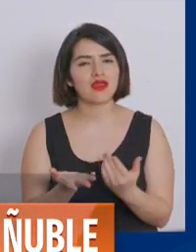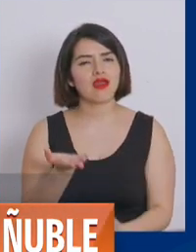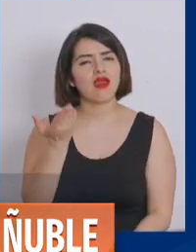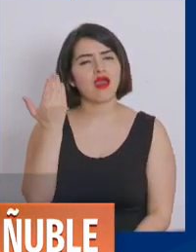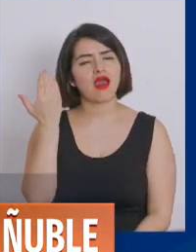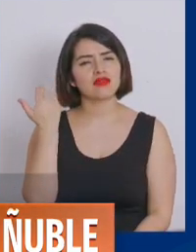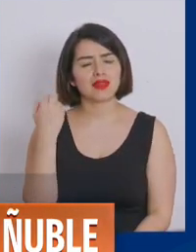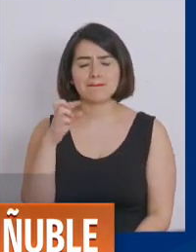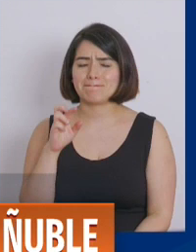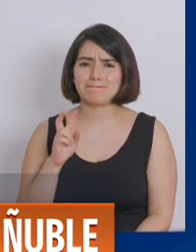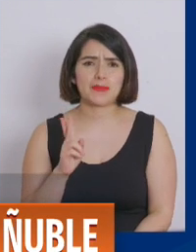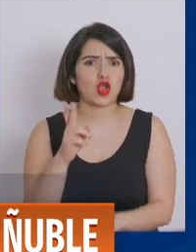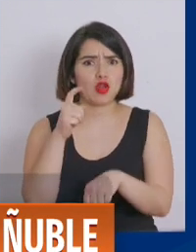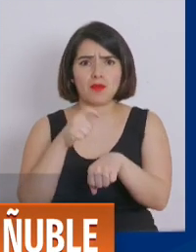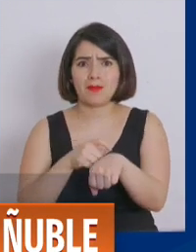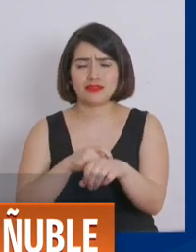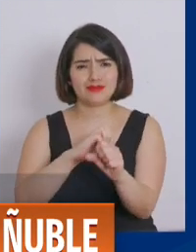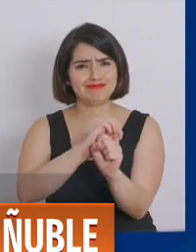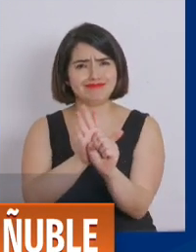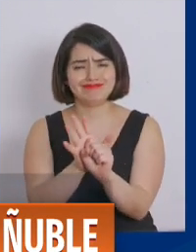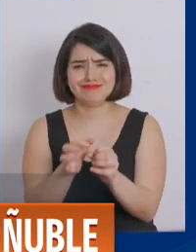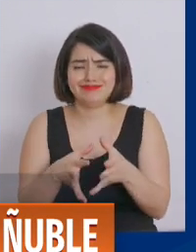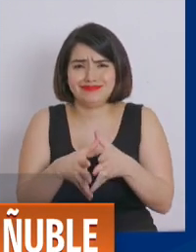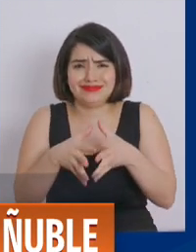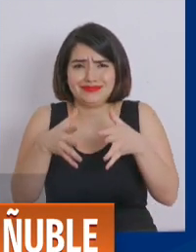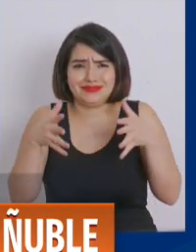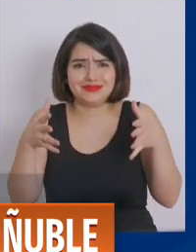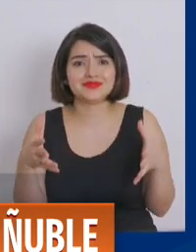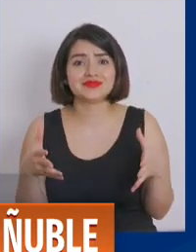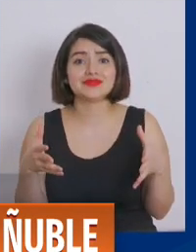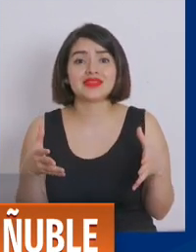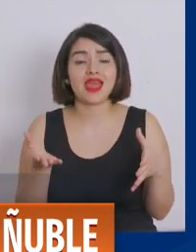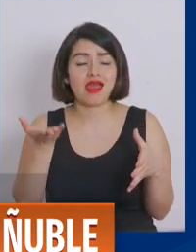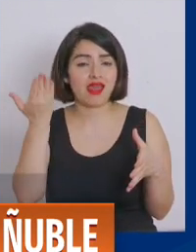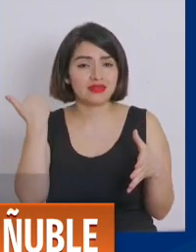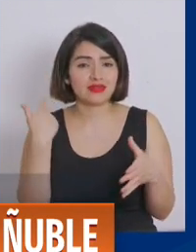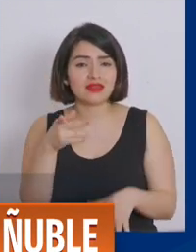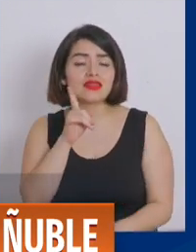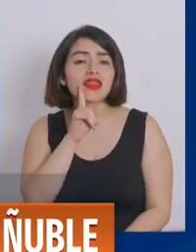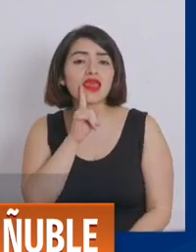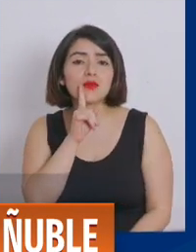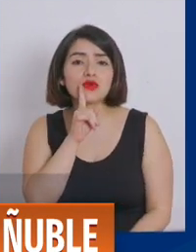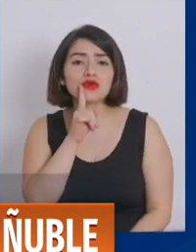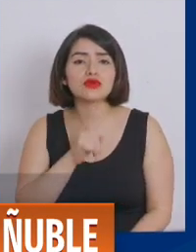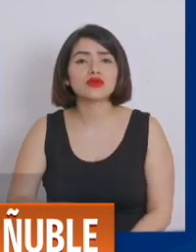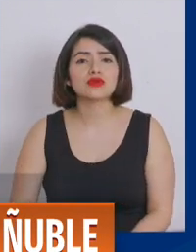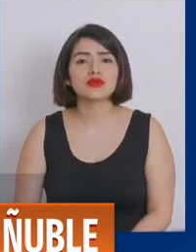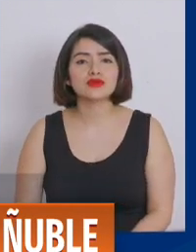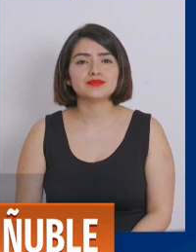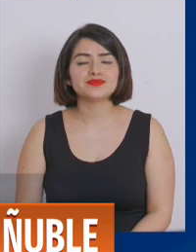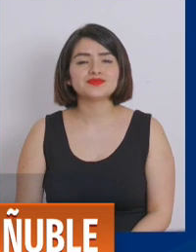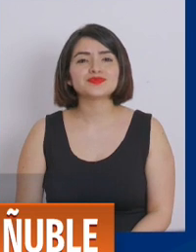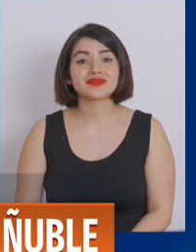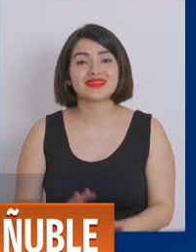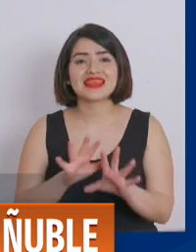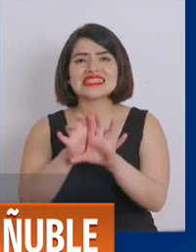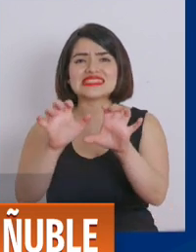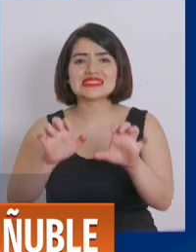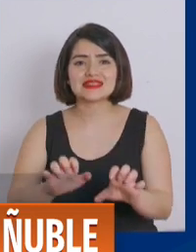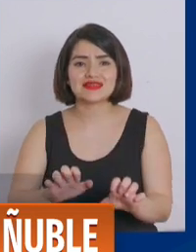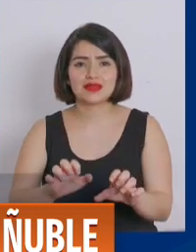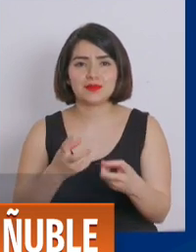peor periodo de la pandemia donde teníamos en el sistema